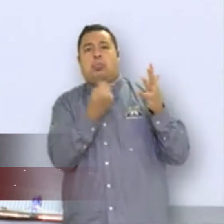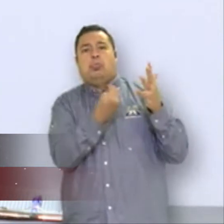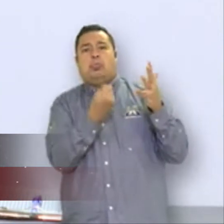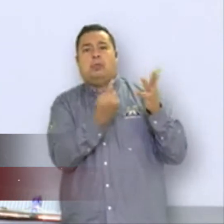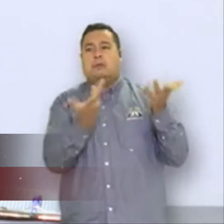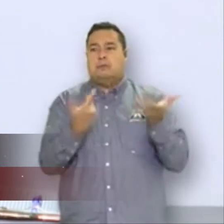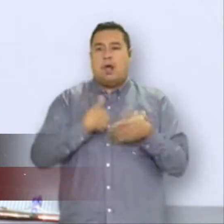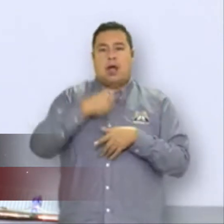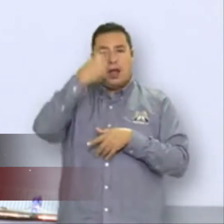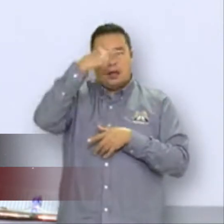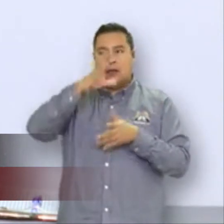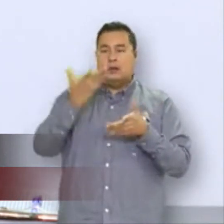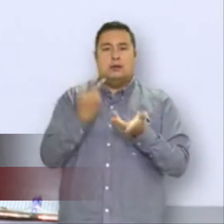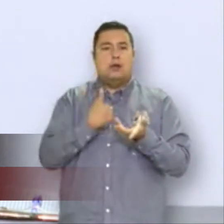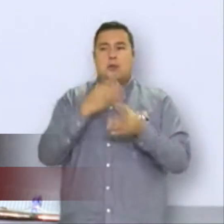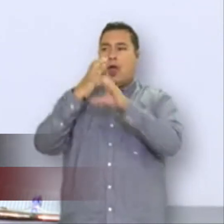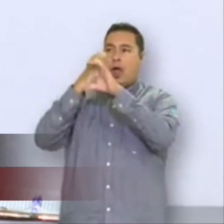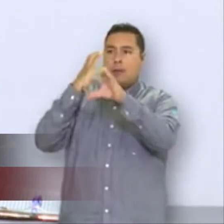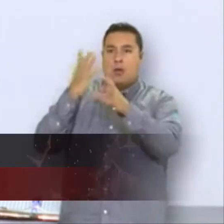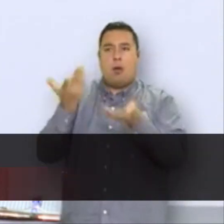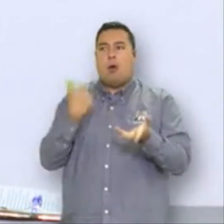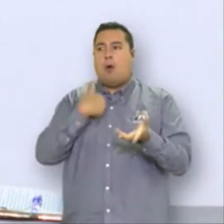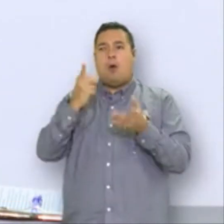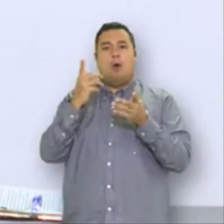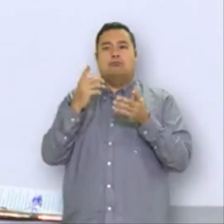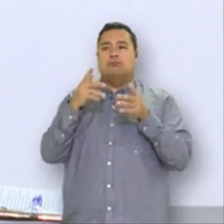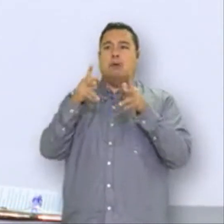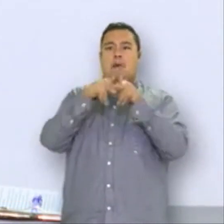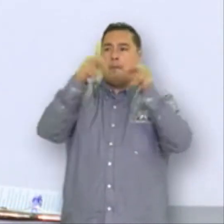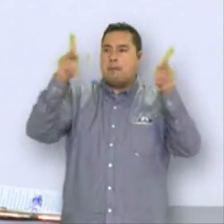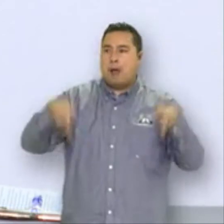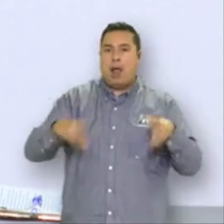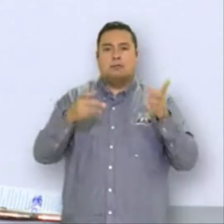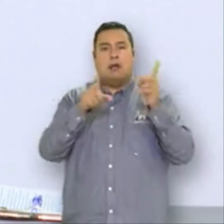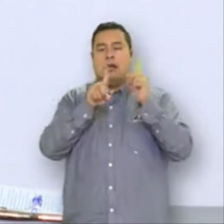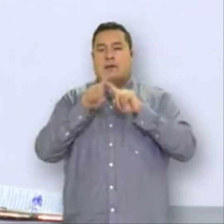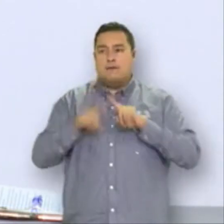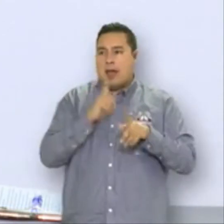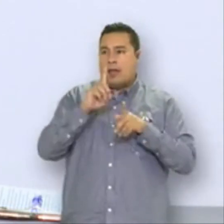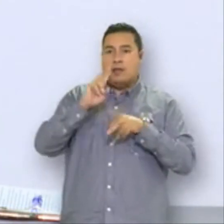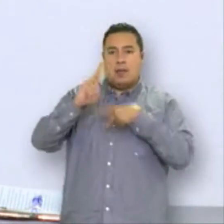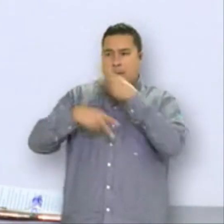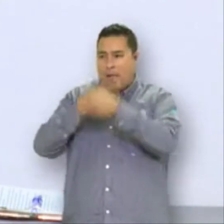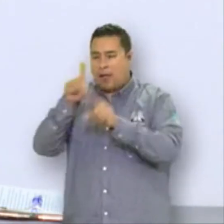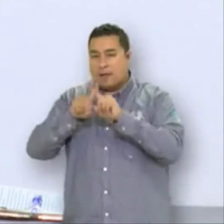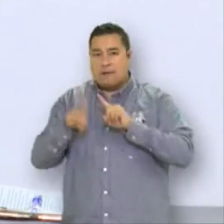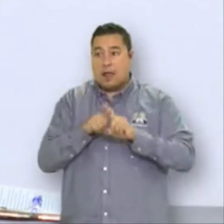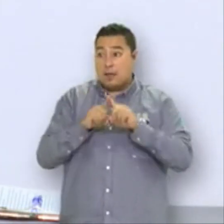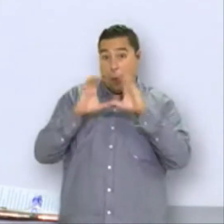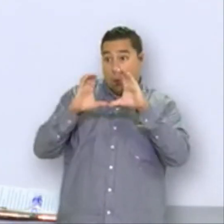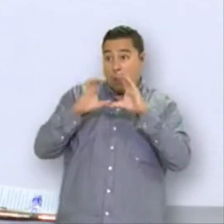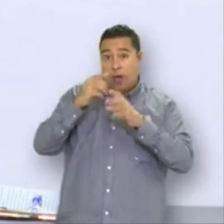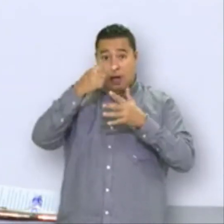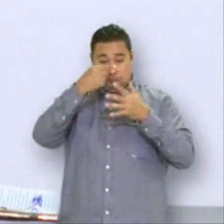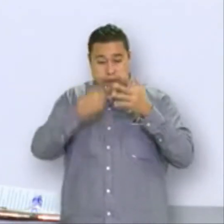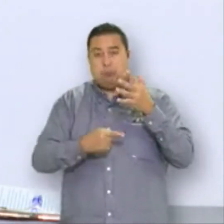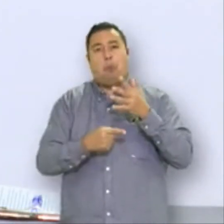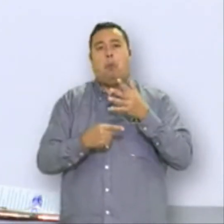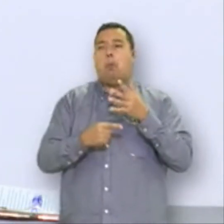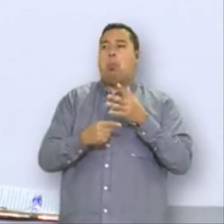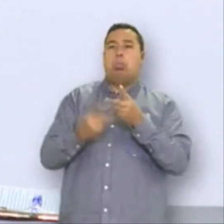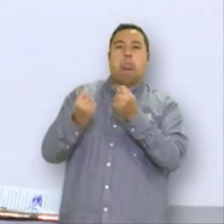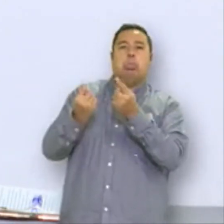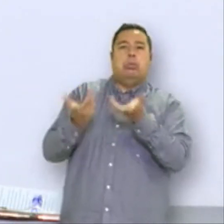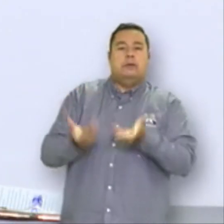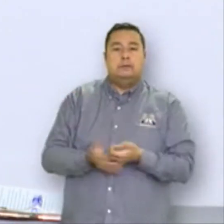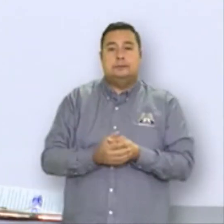amerita en el transporte público, en las plazas públicas, en los lugares donde no debe de acudir y esto nos va a llevar, y lo